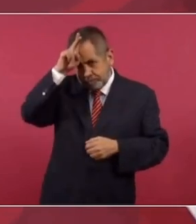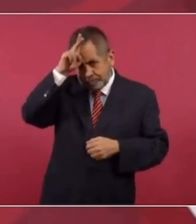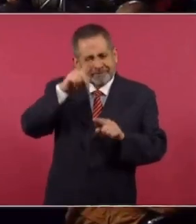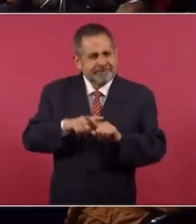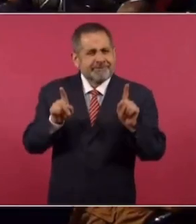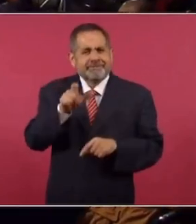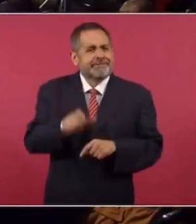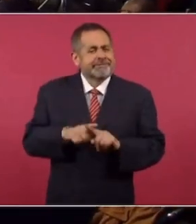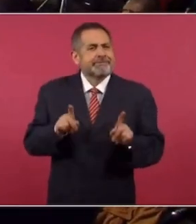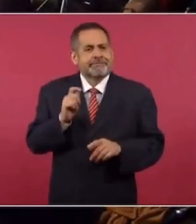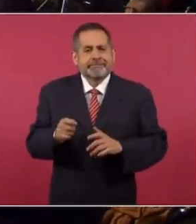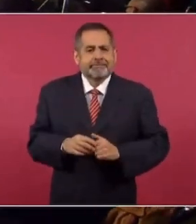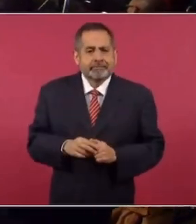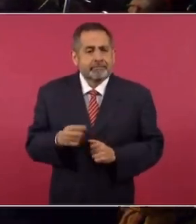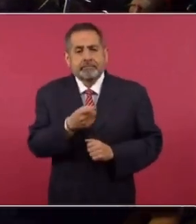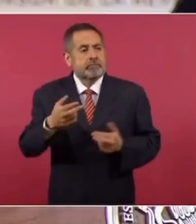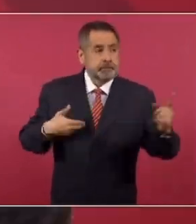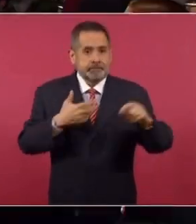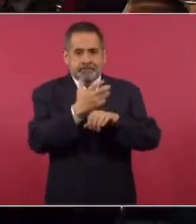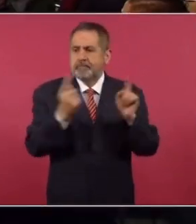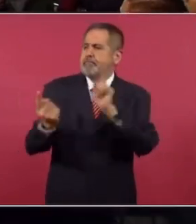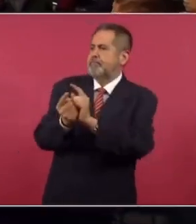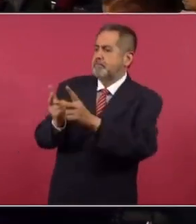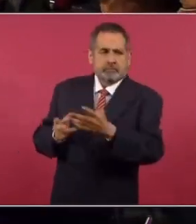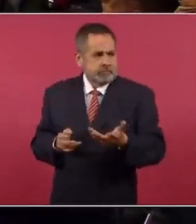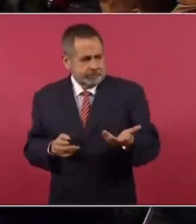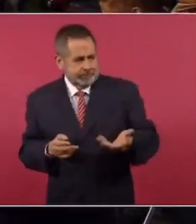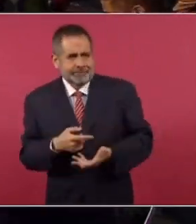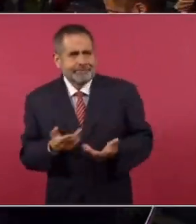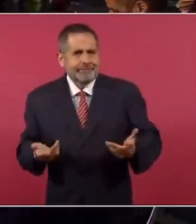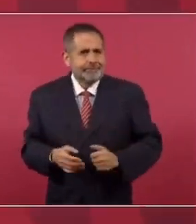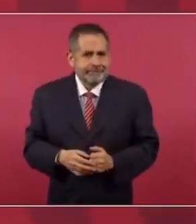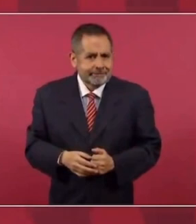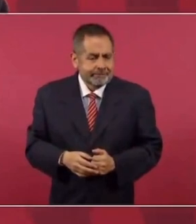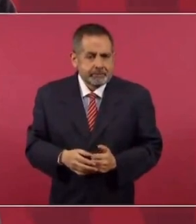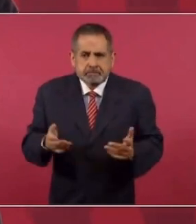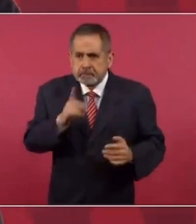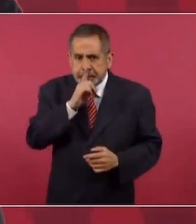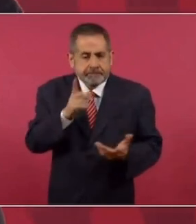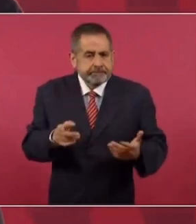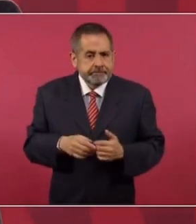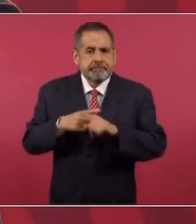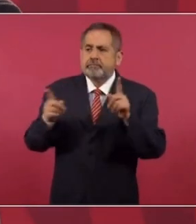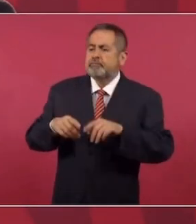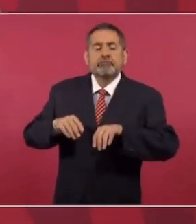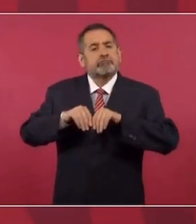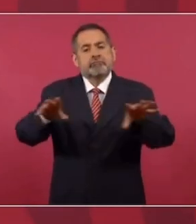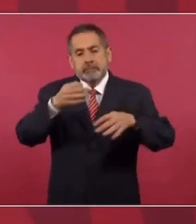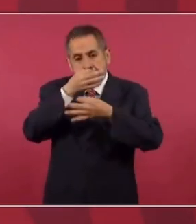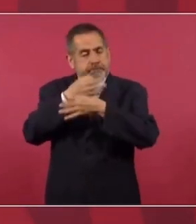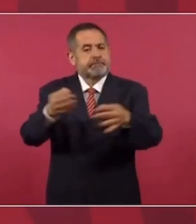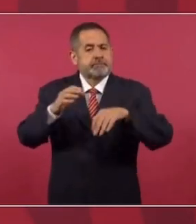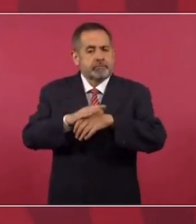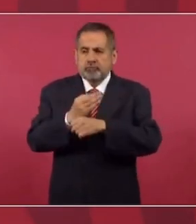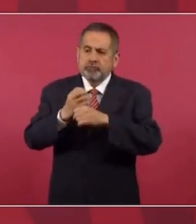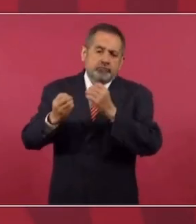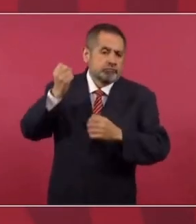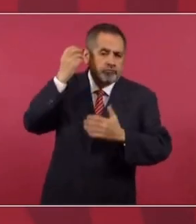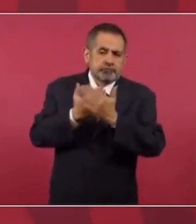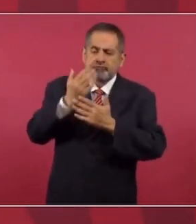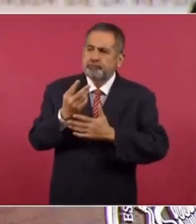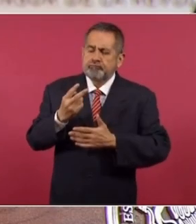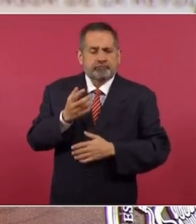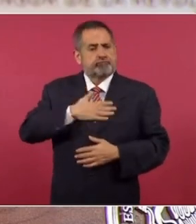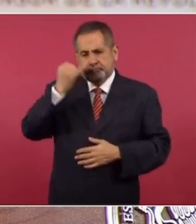los representantes de Estados Unidos. Y nosotros sólo damos a conocer en esta mañanera nuestra